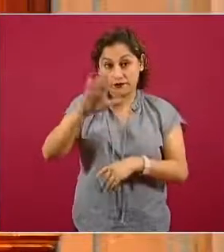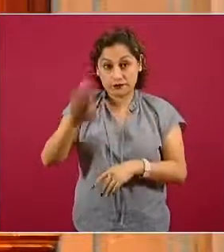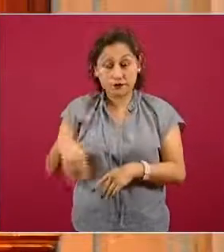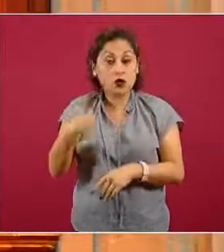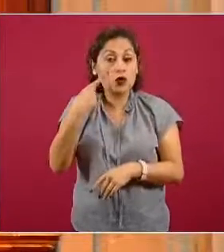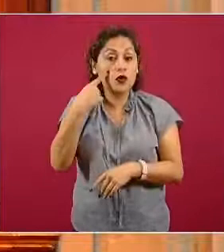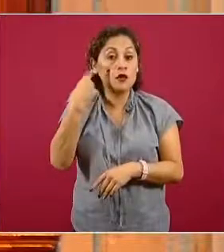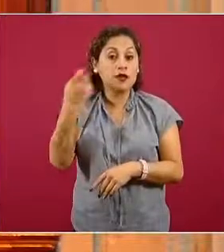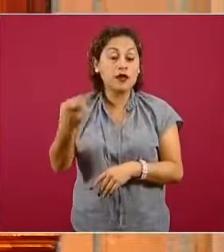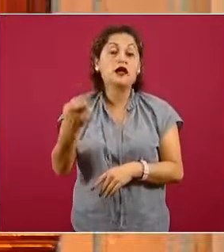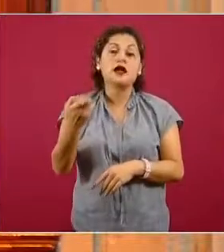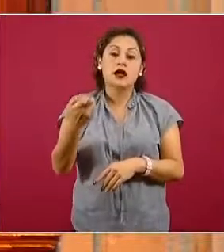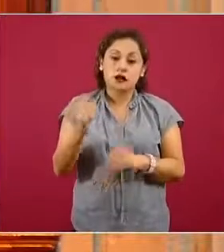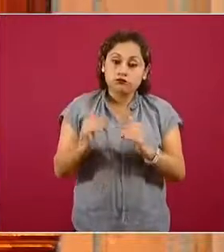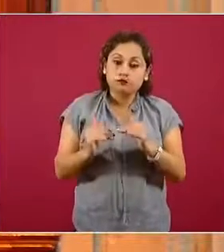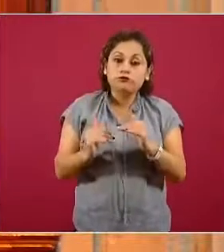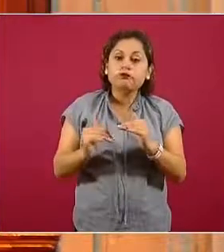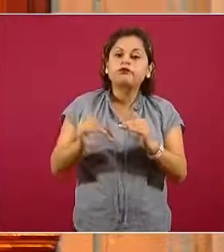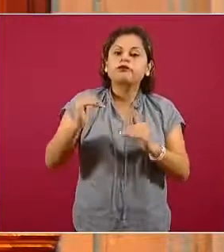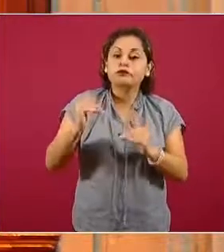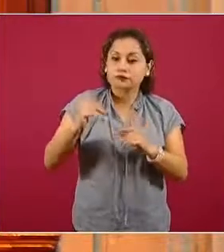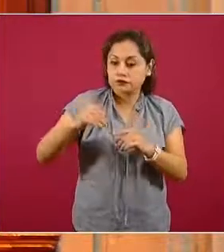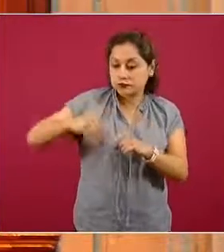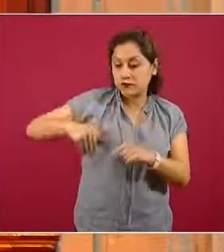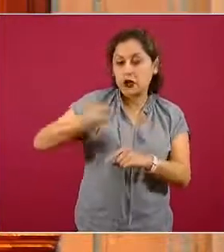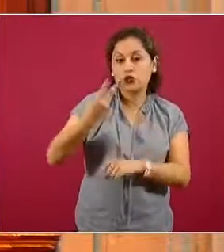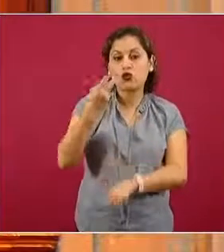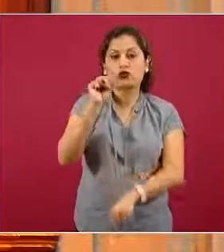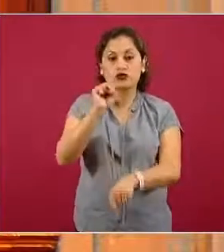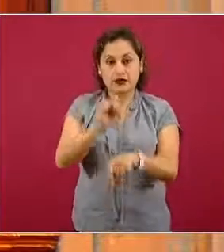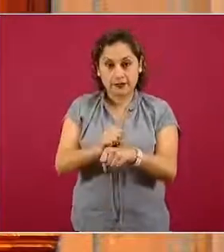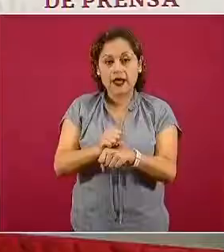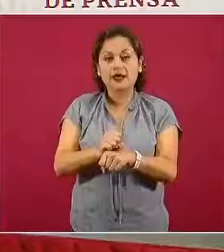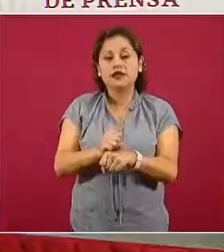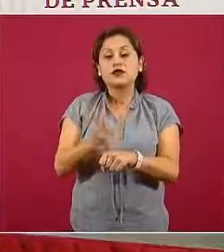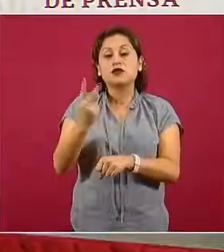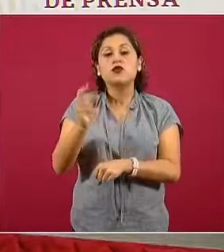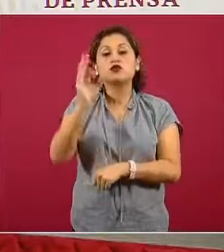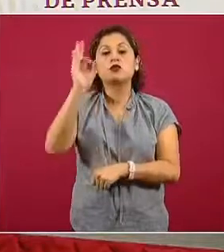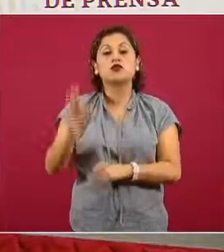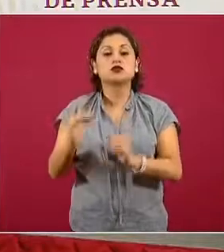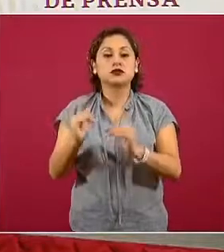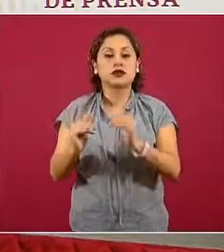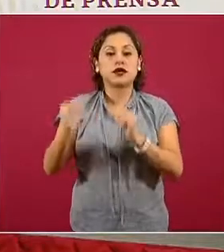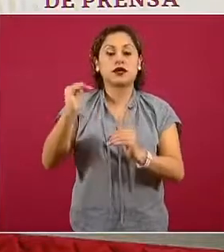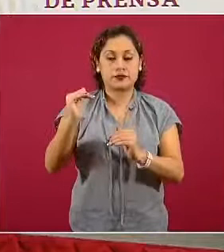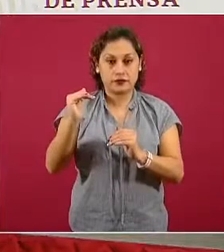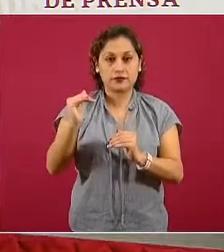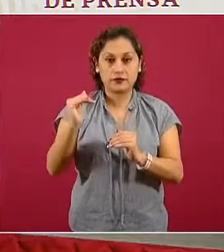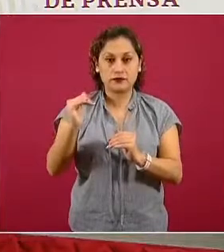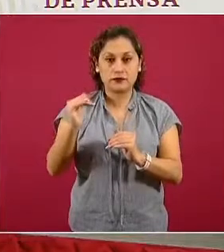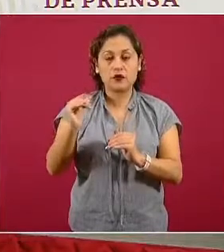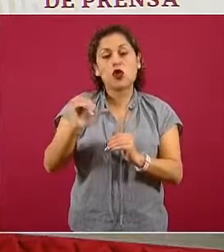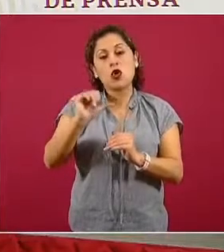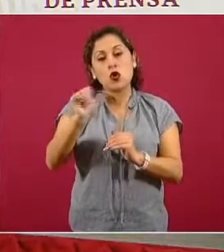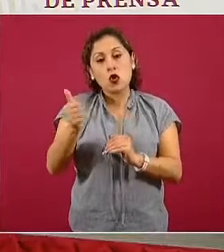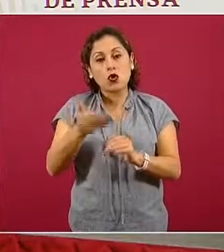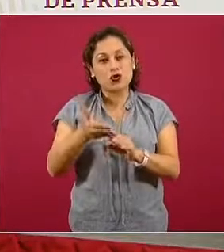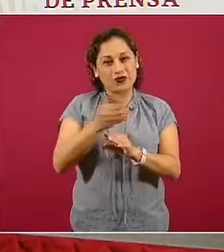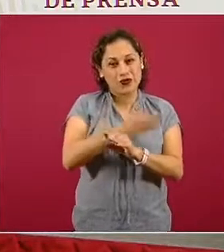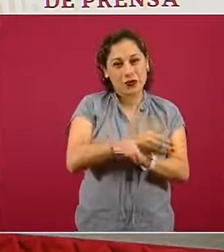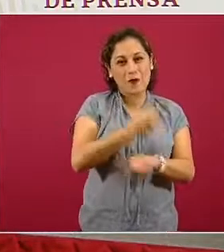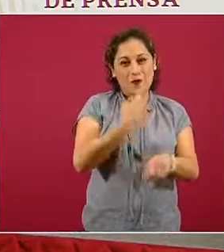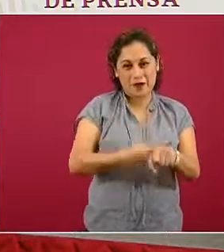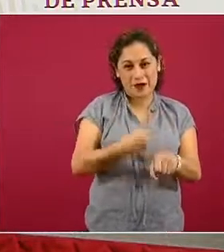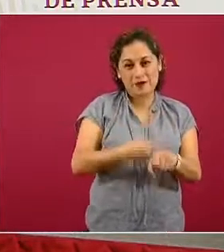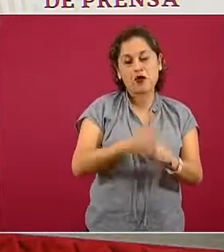un incremento ligero para las dos últimas semanas, más 2%, menor que el que observamos en los casos y una